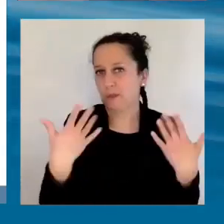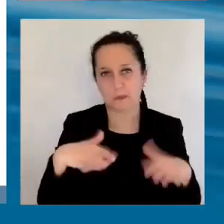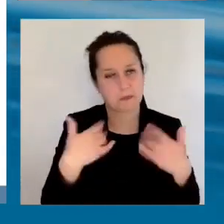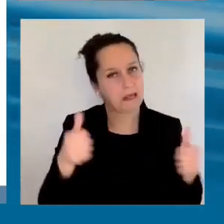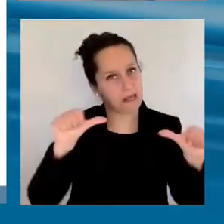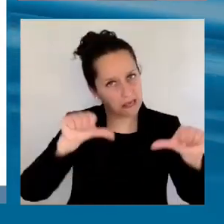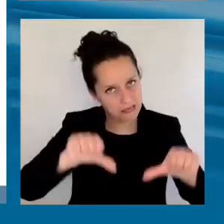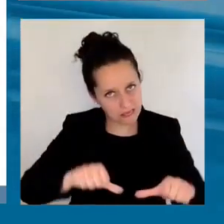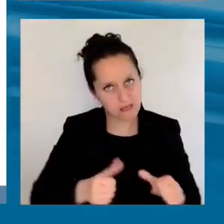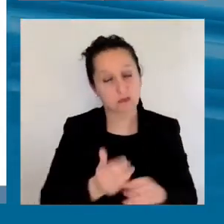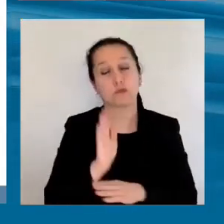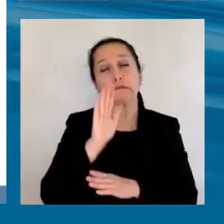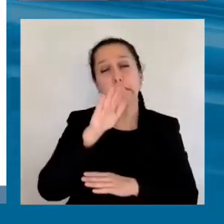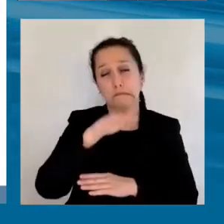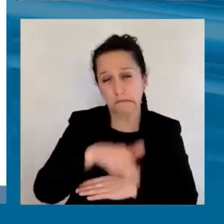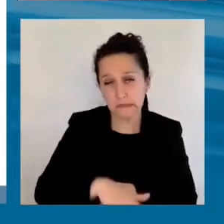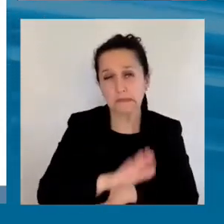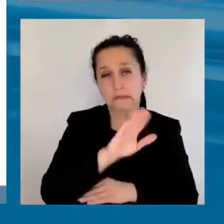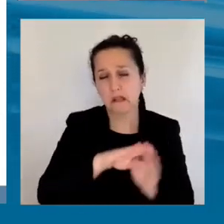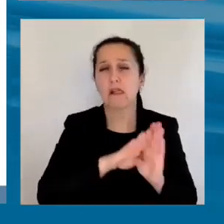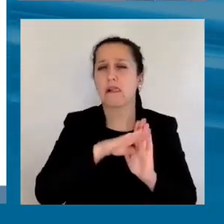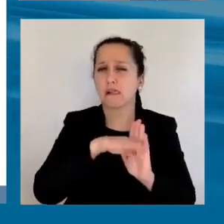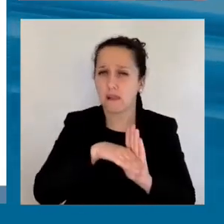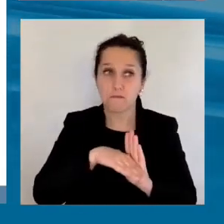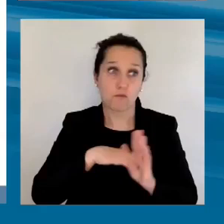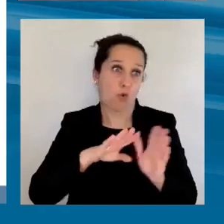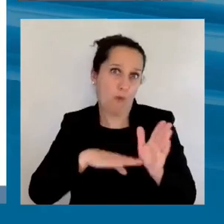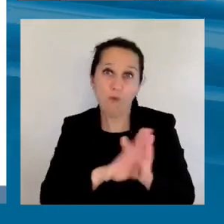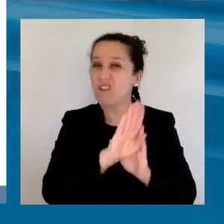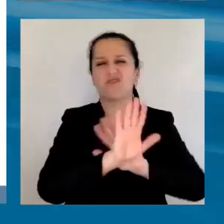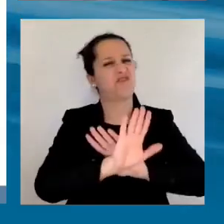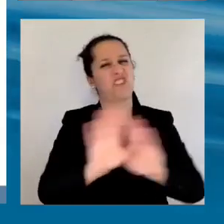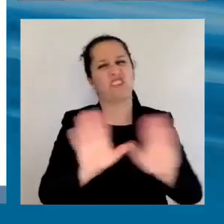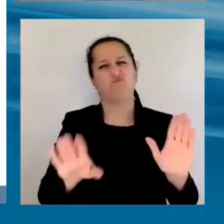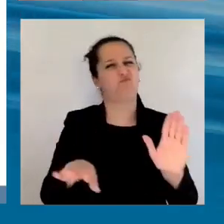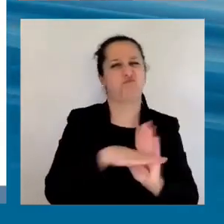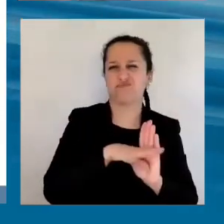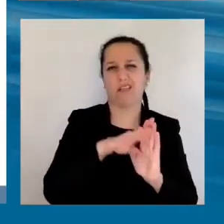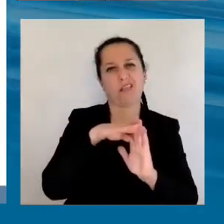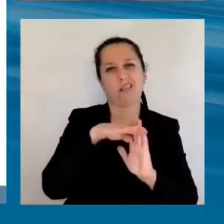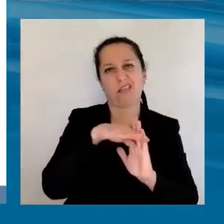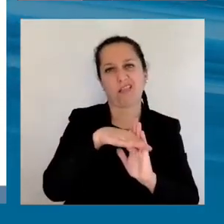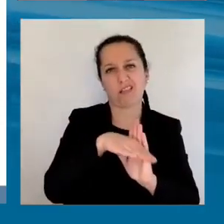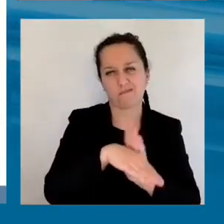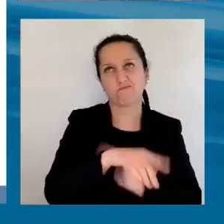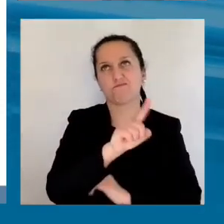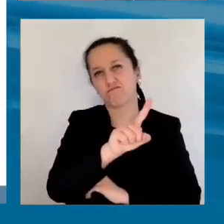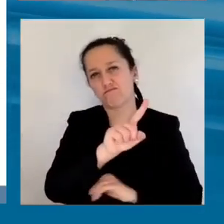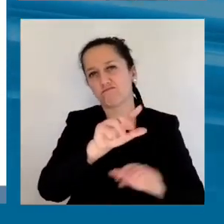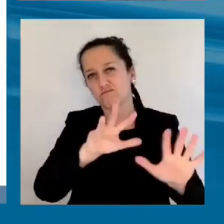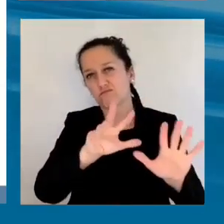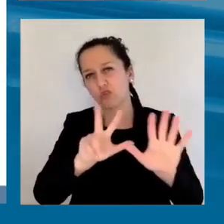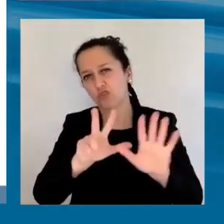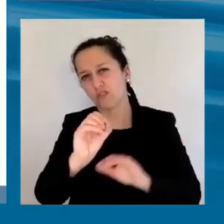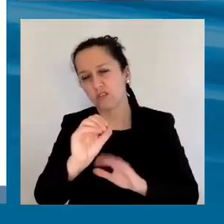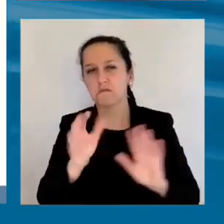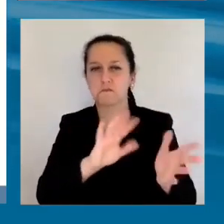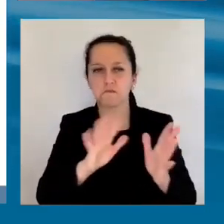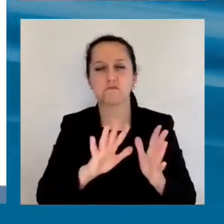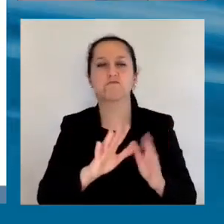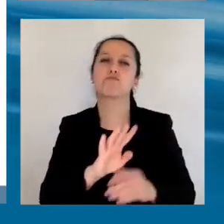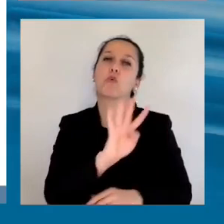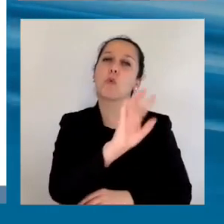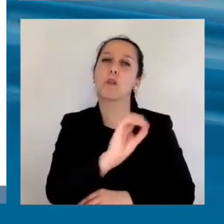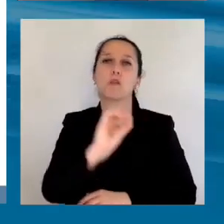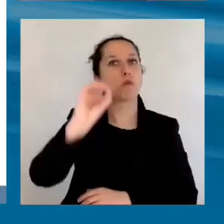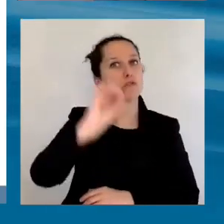pero donde se estabiliza. Ya no sigue creciendo. Era un crecimiento enorme. Comenzó en los años 80 de 35, 40% hasta más